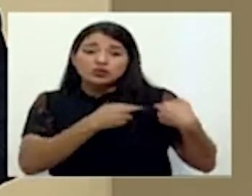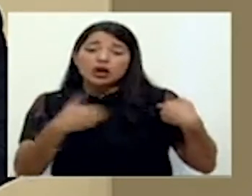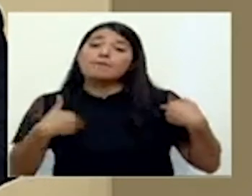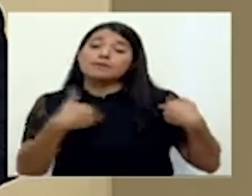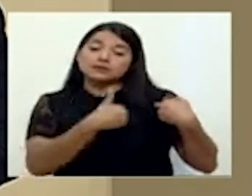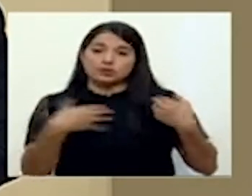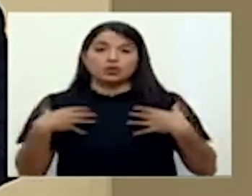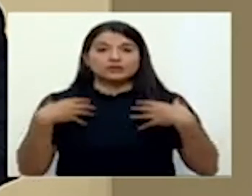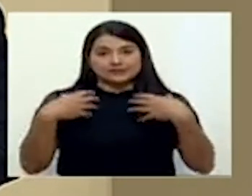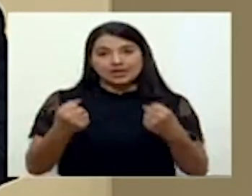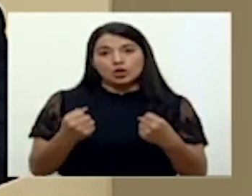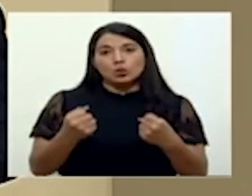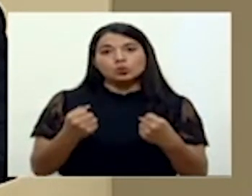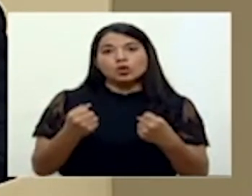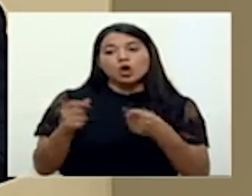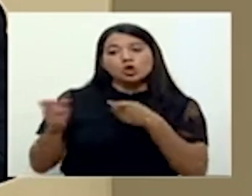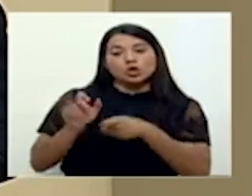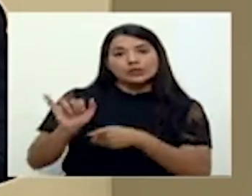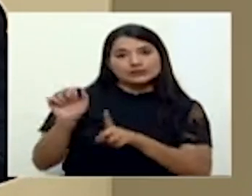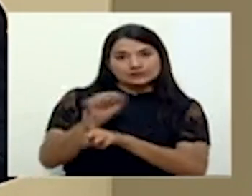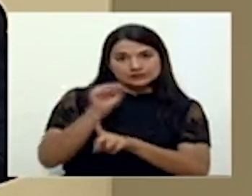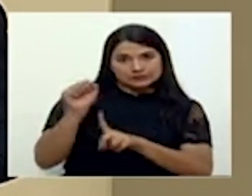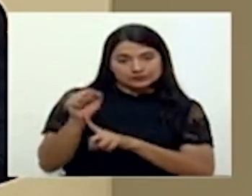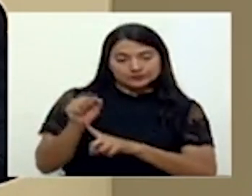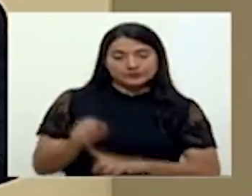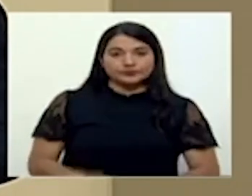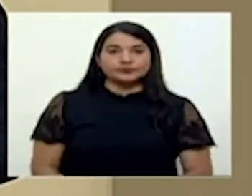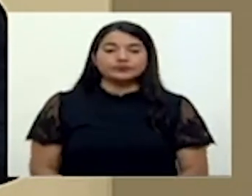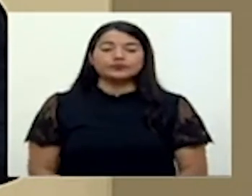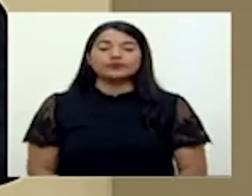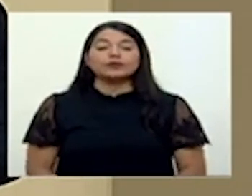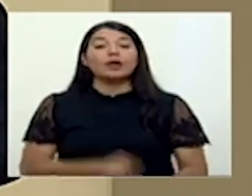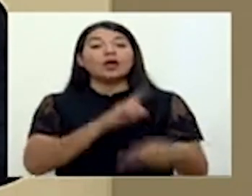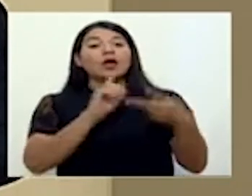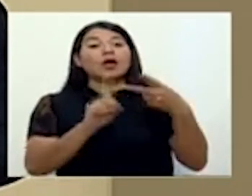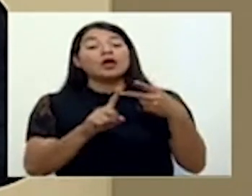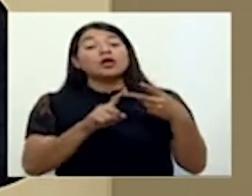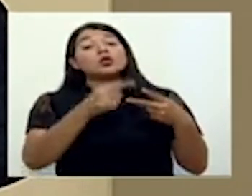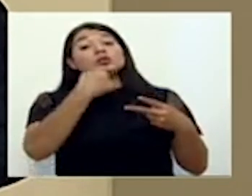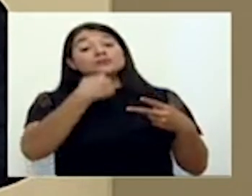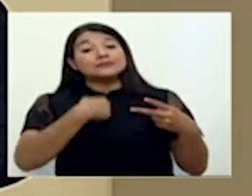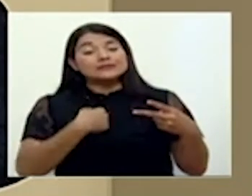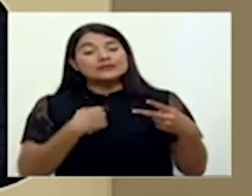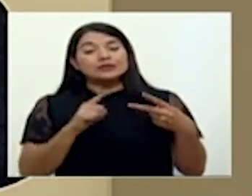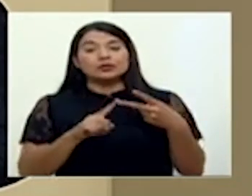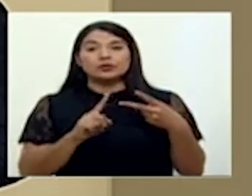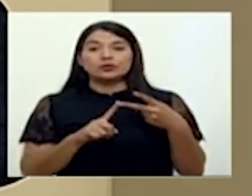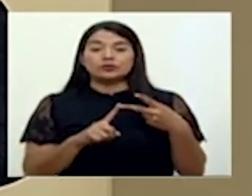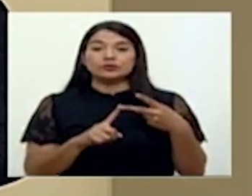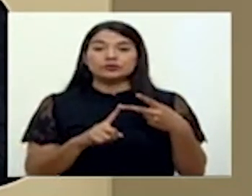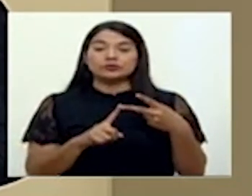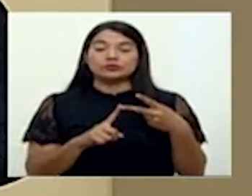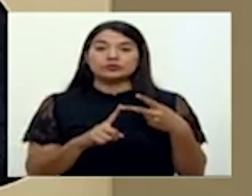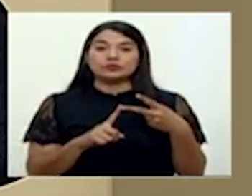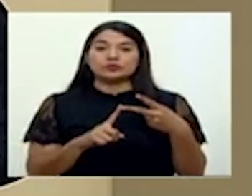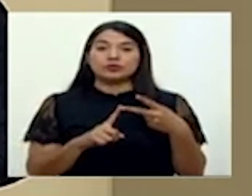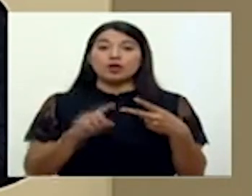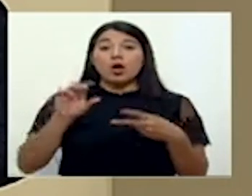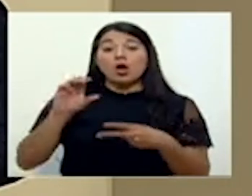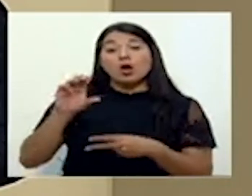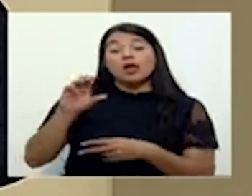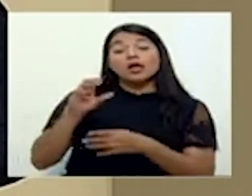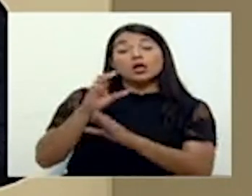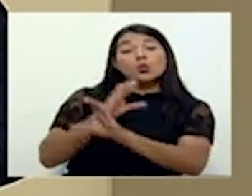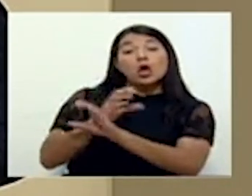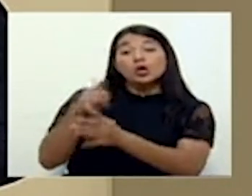acciones también al respecto. Con respecto a lo que usted mencionaba de las UCI, los